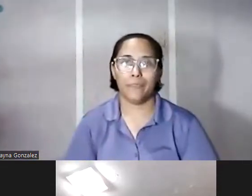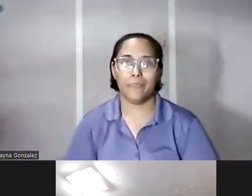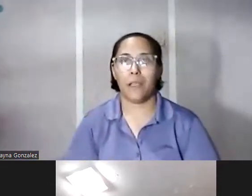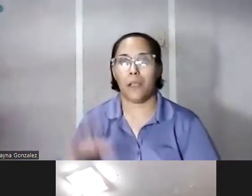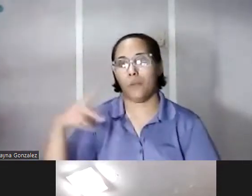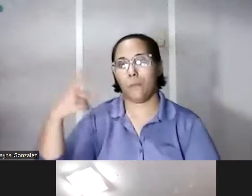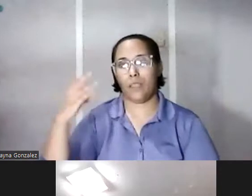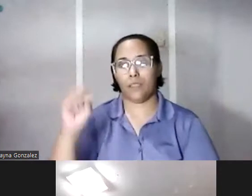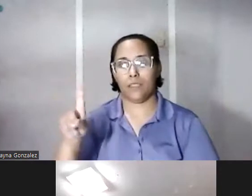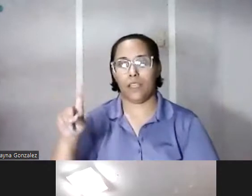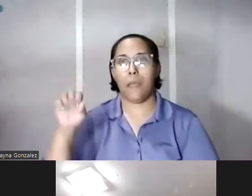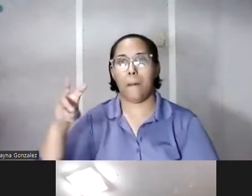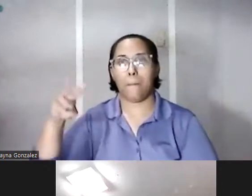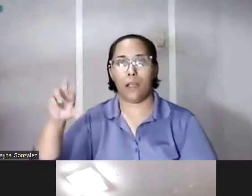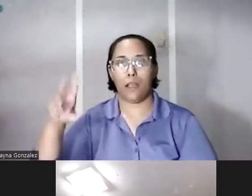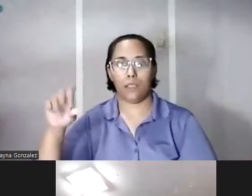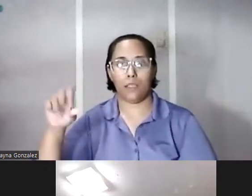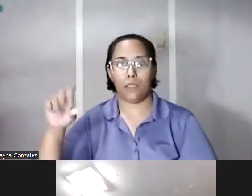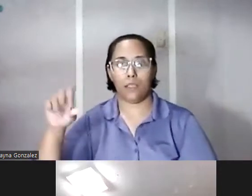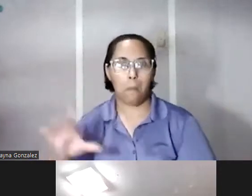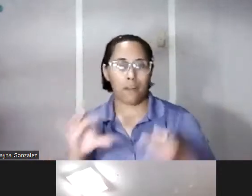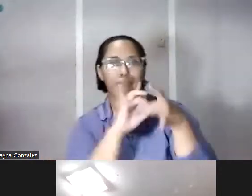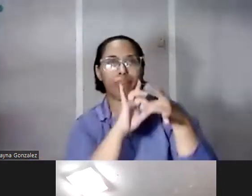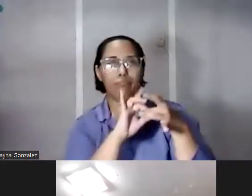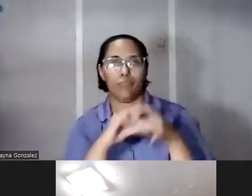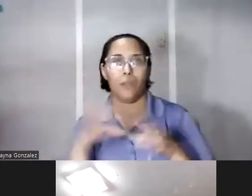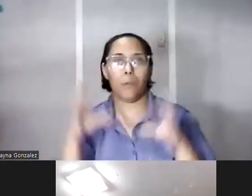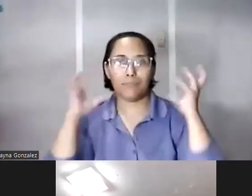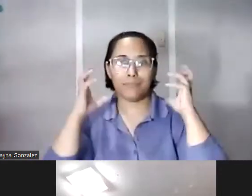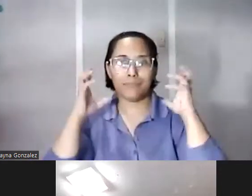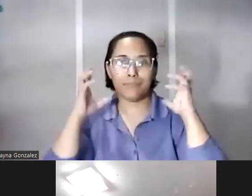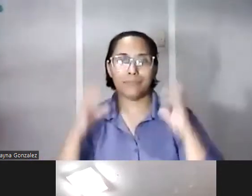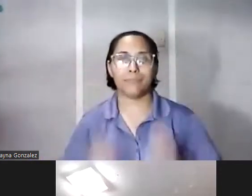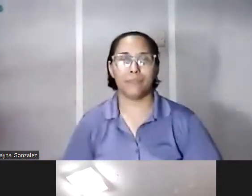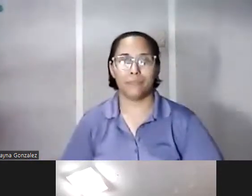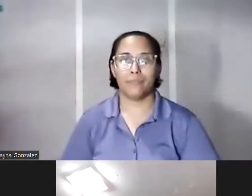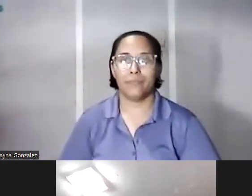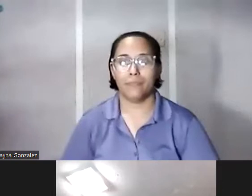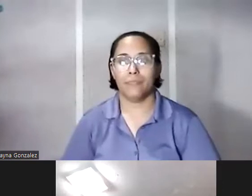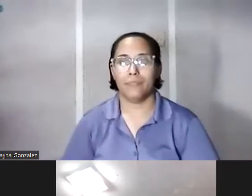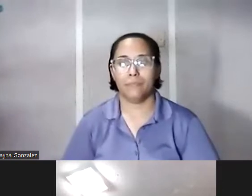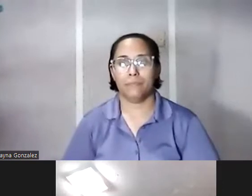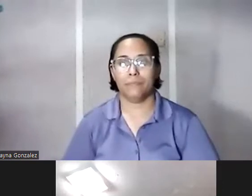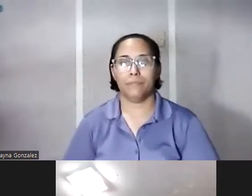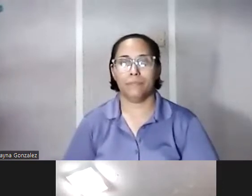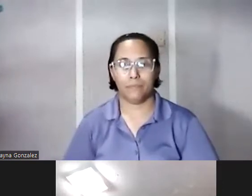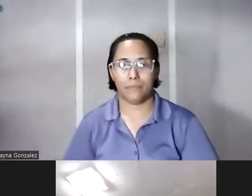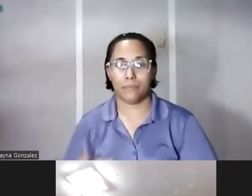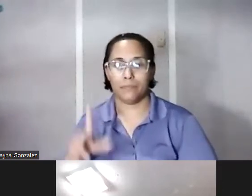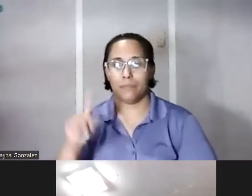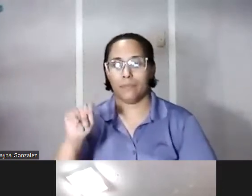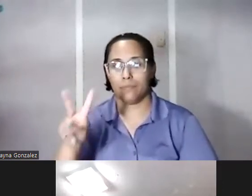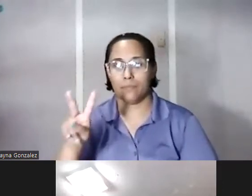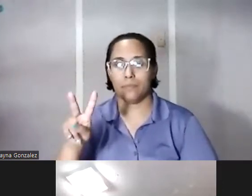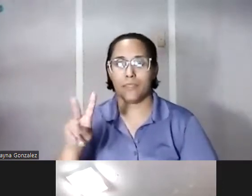Madrid el primer medio con el que me conecté allá fue con la radio pasó un ratito en lo que me compré un televisor y